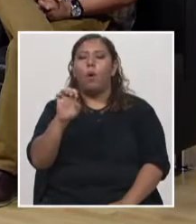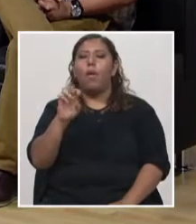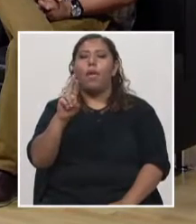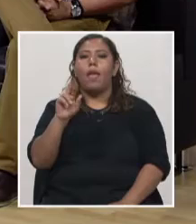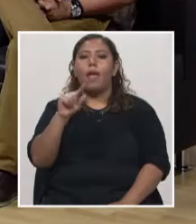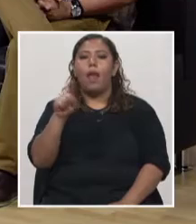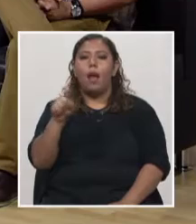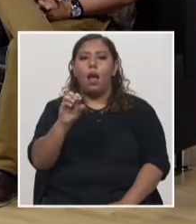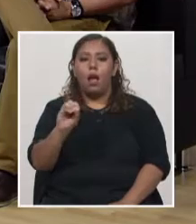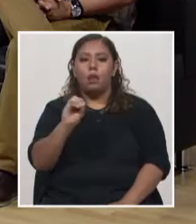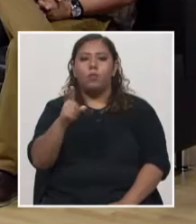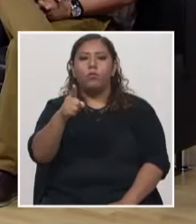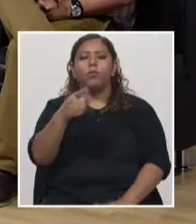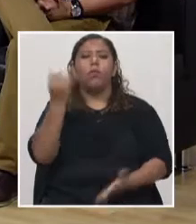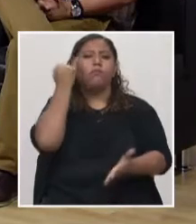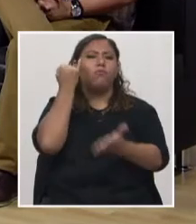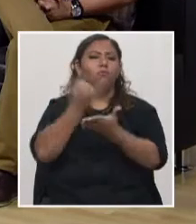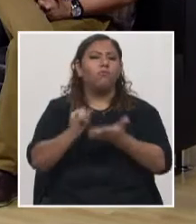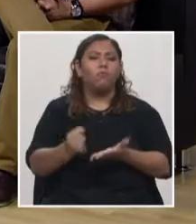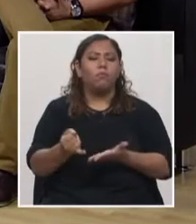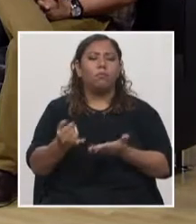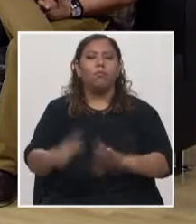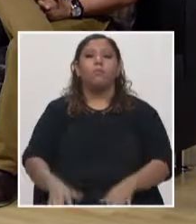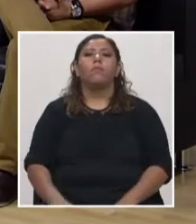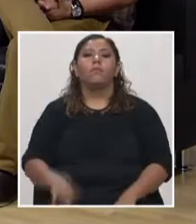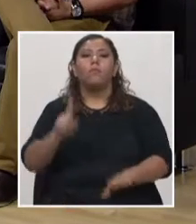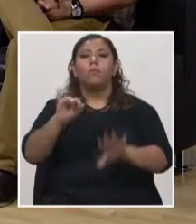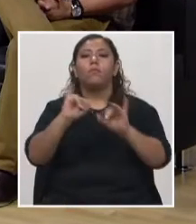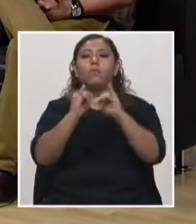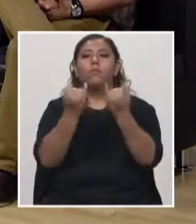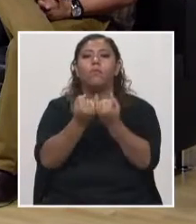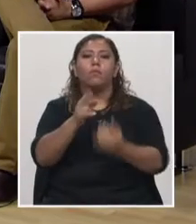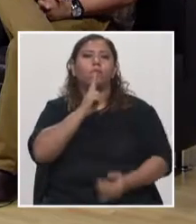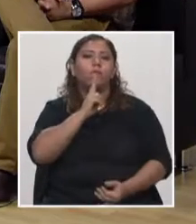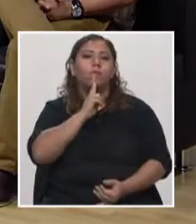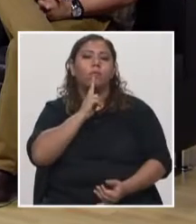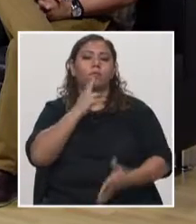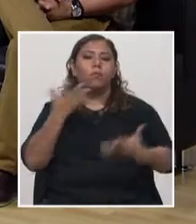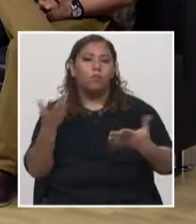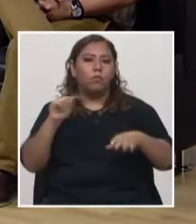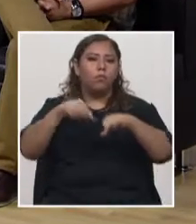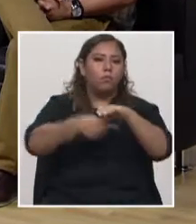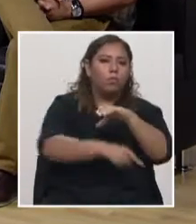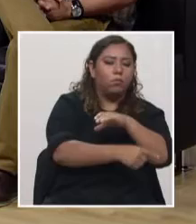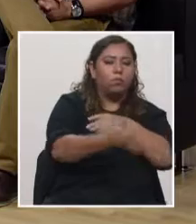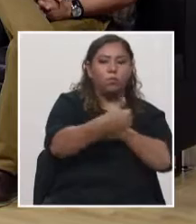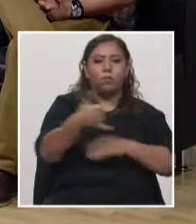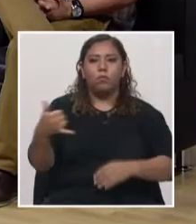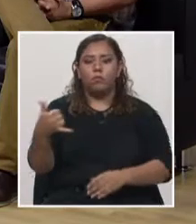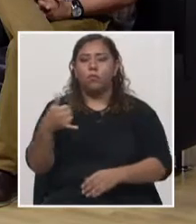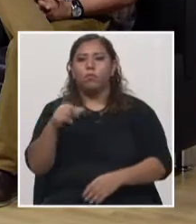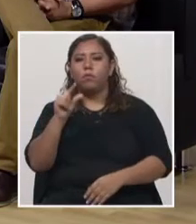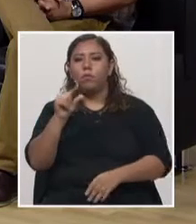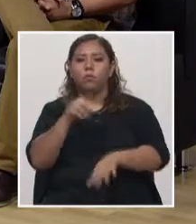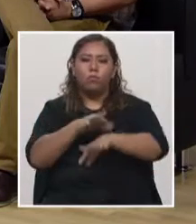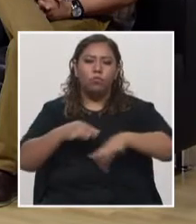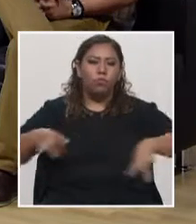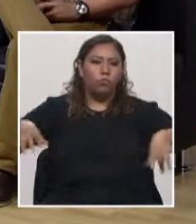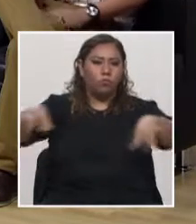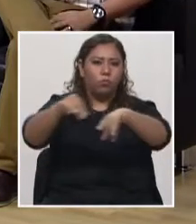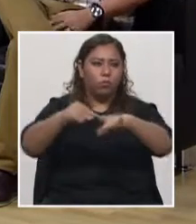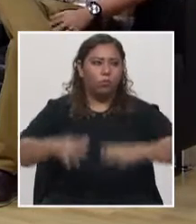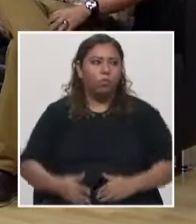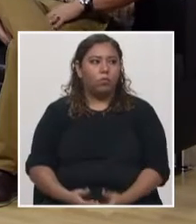Minería. ingeniero, ¿cómo está? Buenos días, bienvenido. Un gusto, Leonel, un placer acompañarlos. El cuarto congreso se está